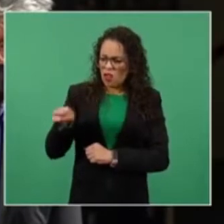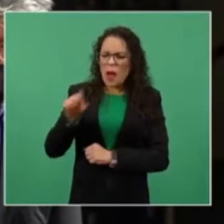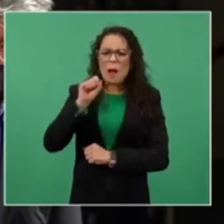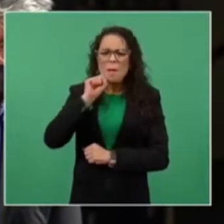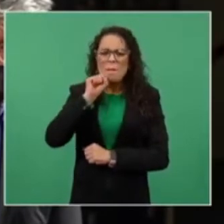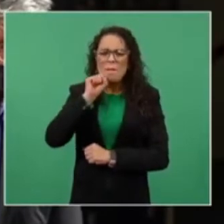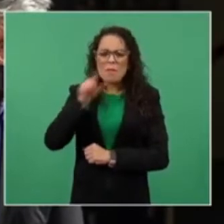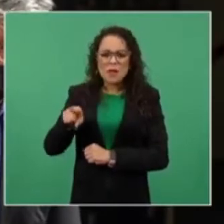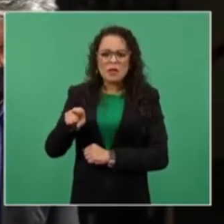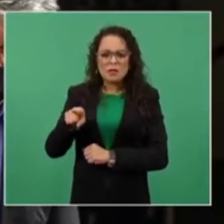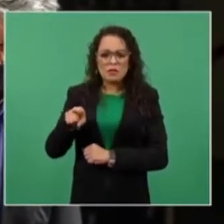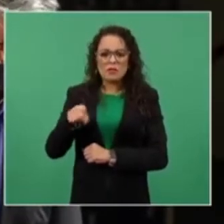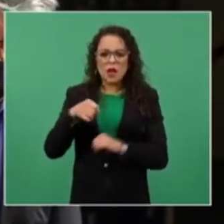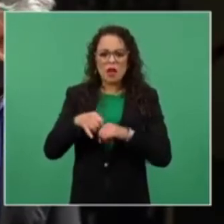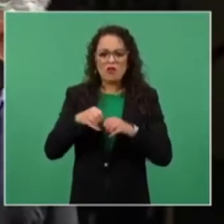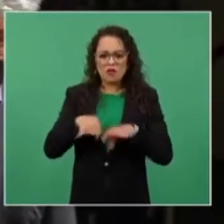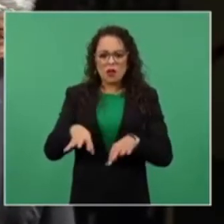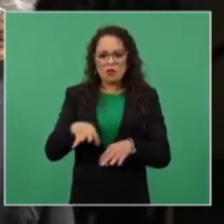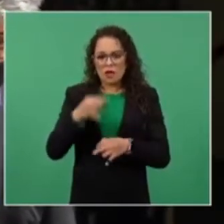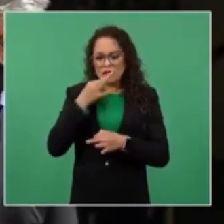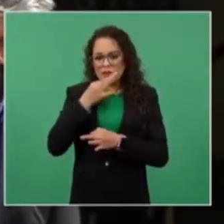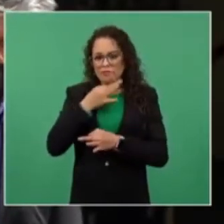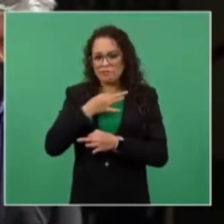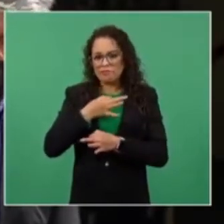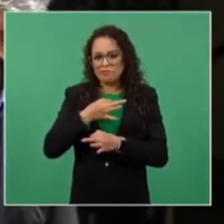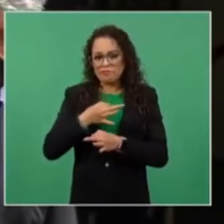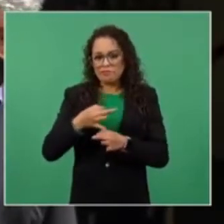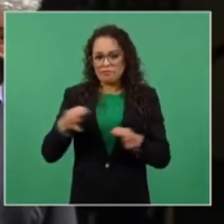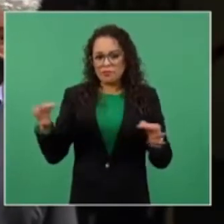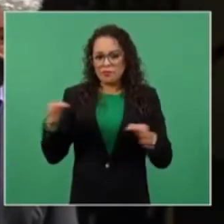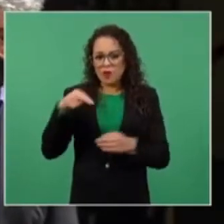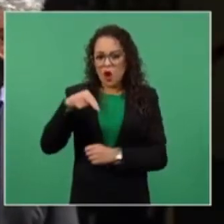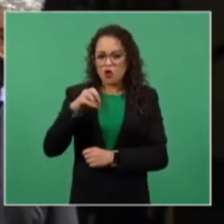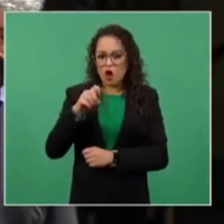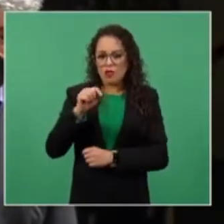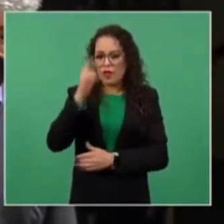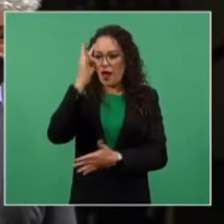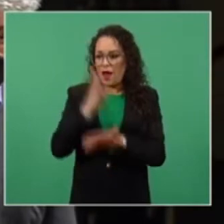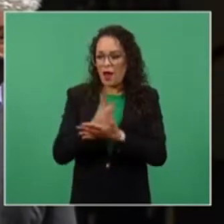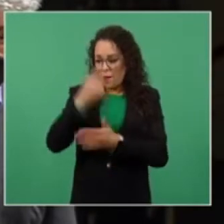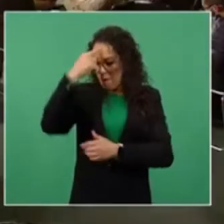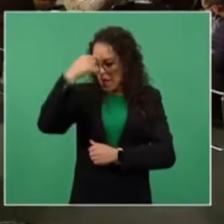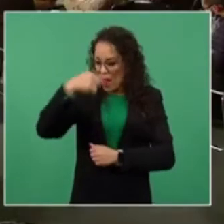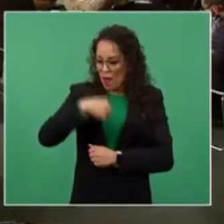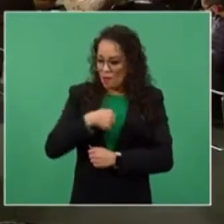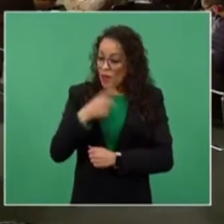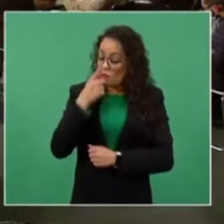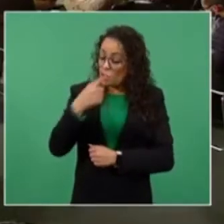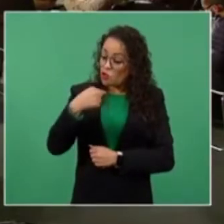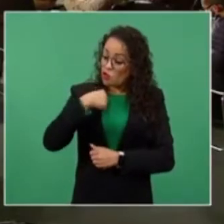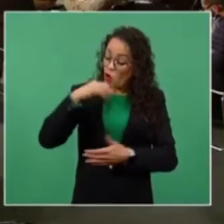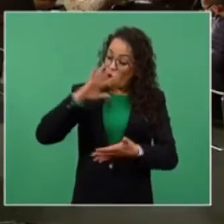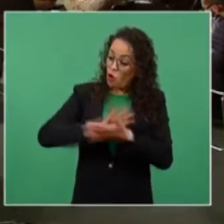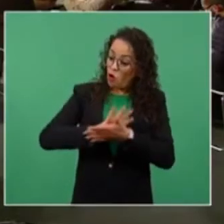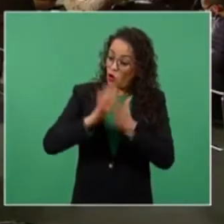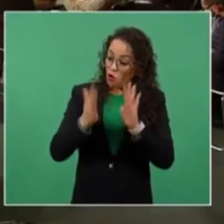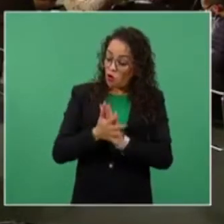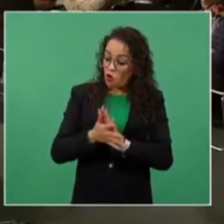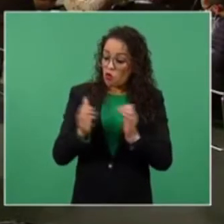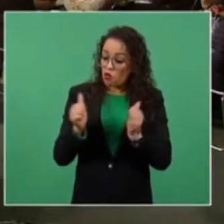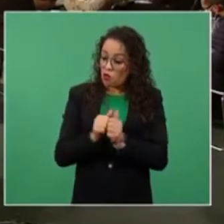sacaron una nota, me dedicaron una nota completa, en donde hacían alusión a que yo estaba coludida con empresarios.